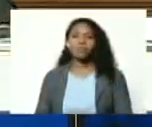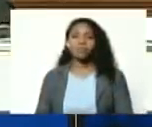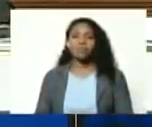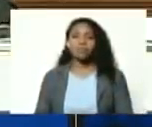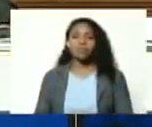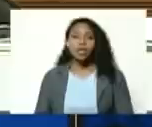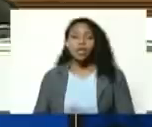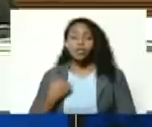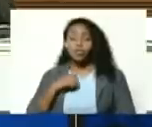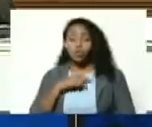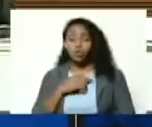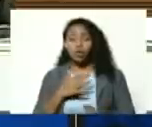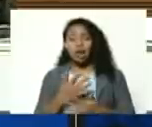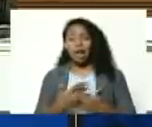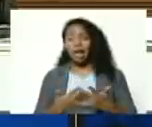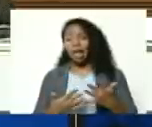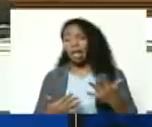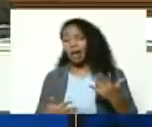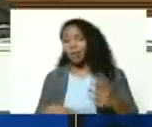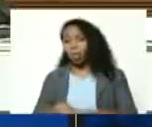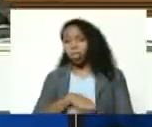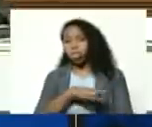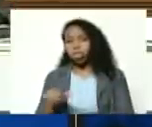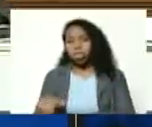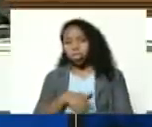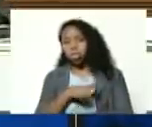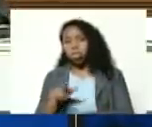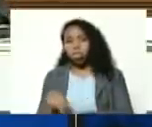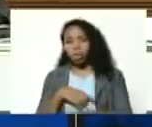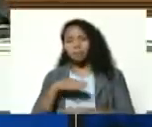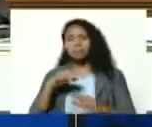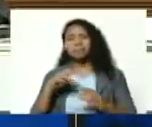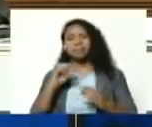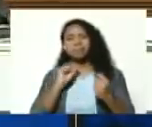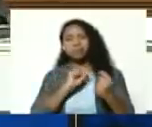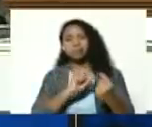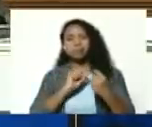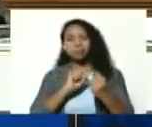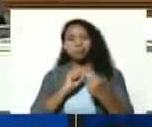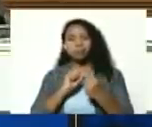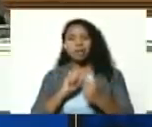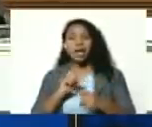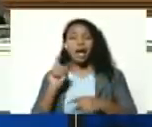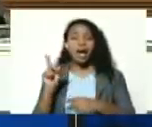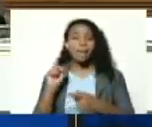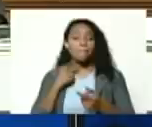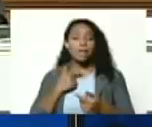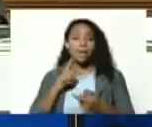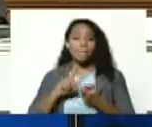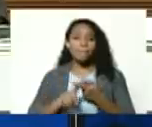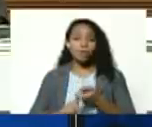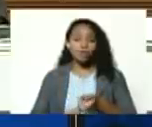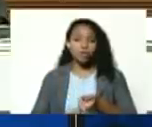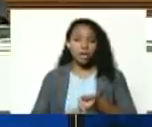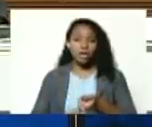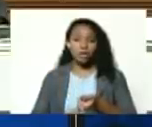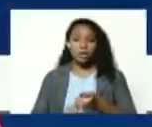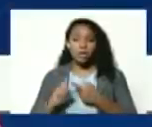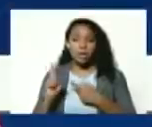tuvimos hasta largo ¿verdad Silvia? ahí estuvo mi joris consulta y esposa Silvia Flores